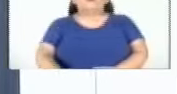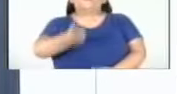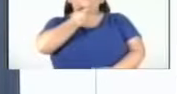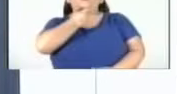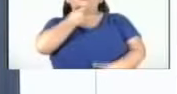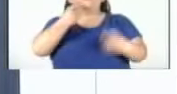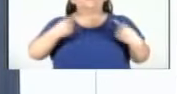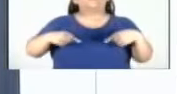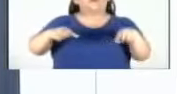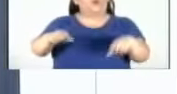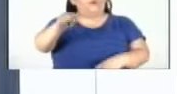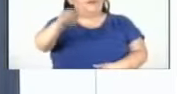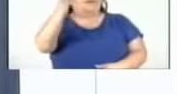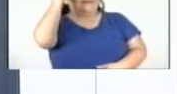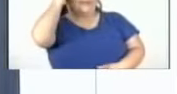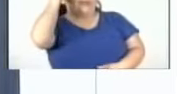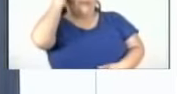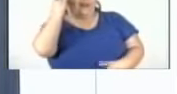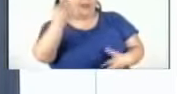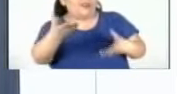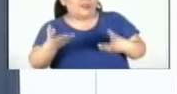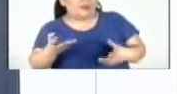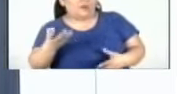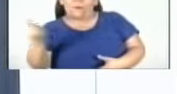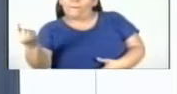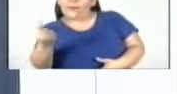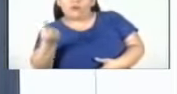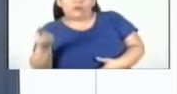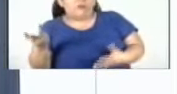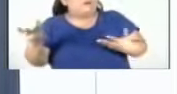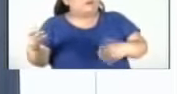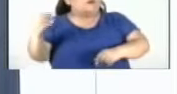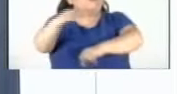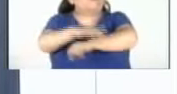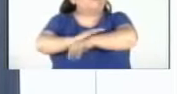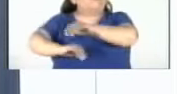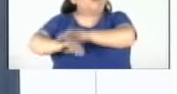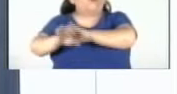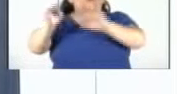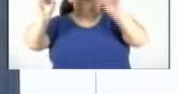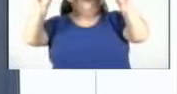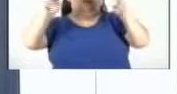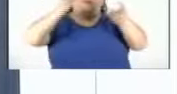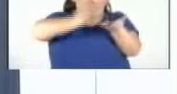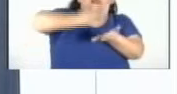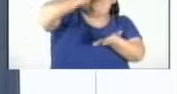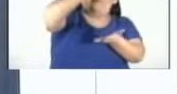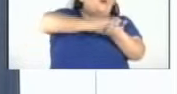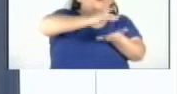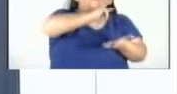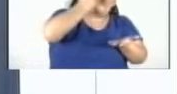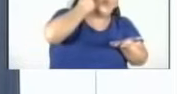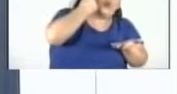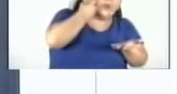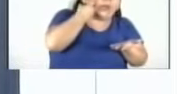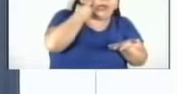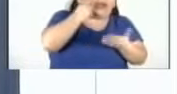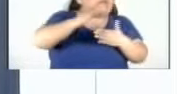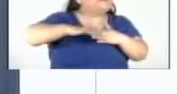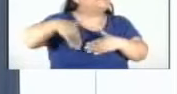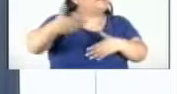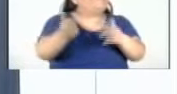Continuamos con más información. Queremos que usted conozca cuántas personas han sido detenidas por maltrato hacia los animales en el país y las